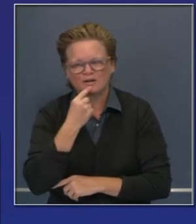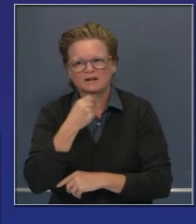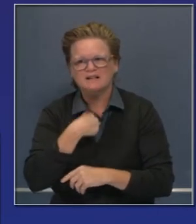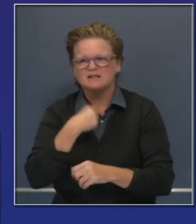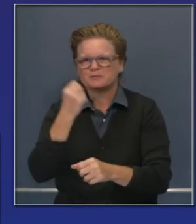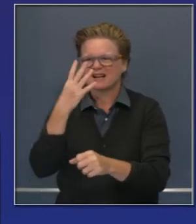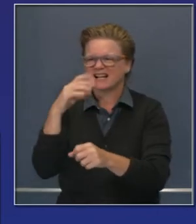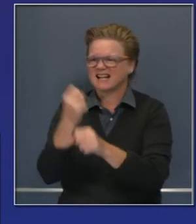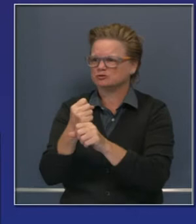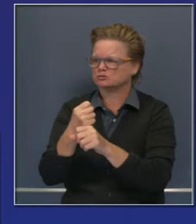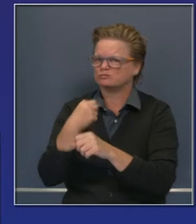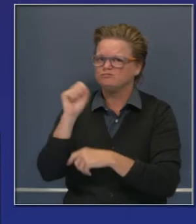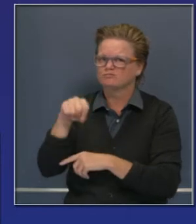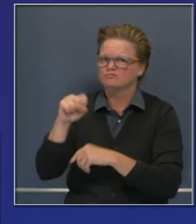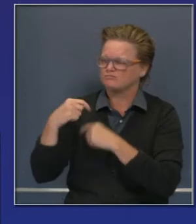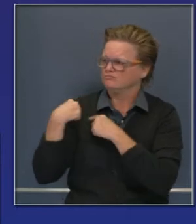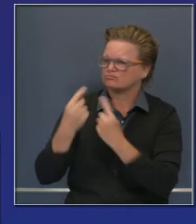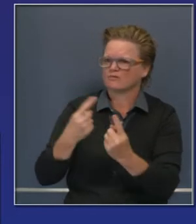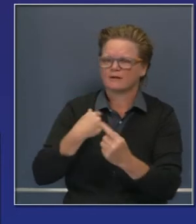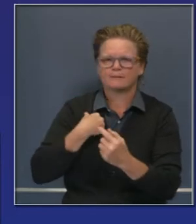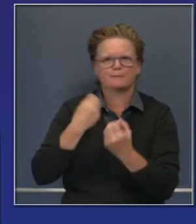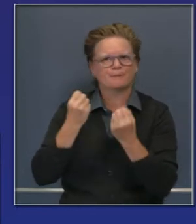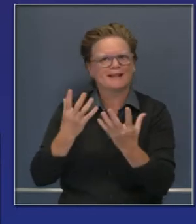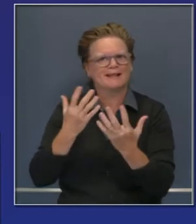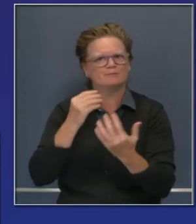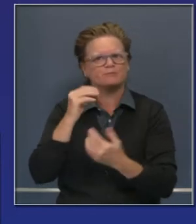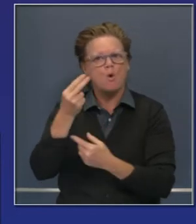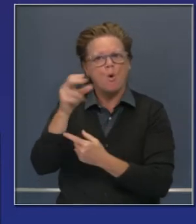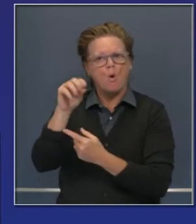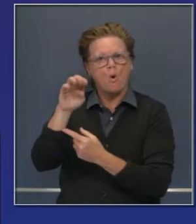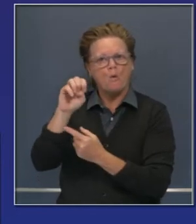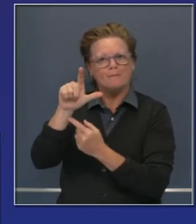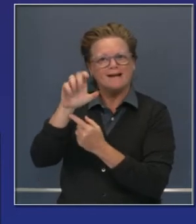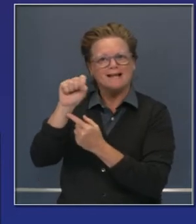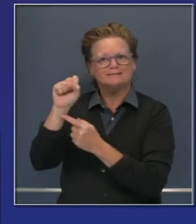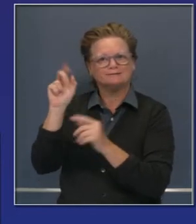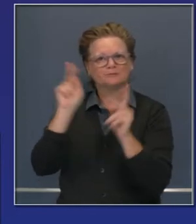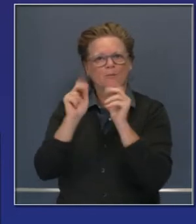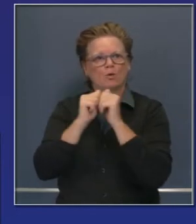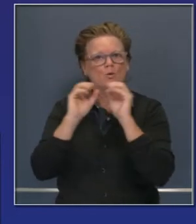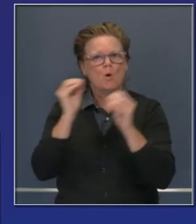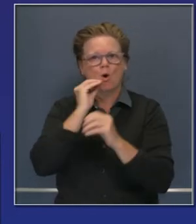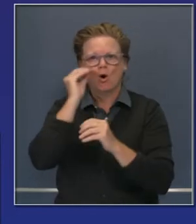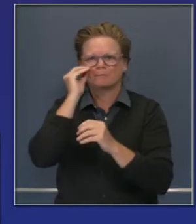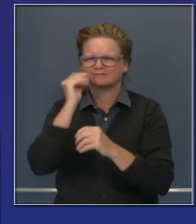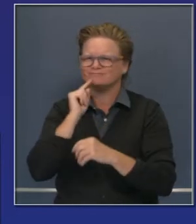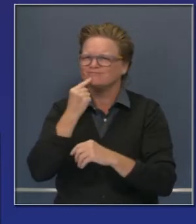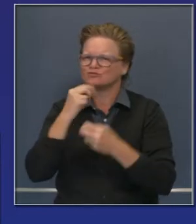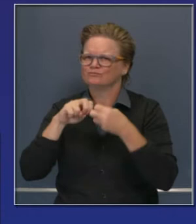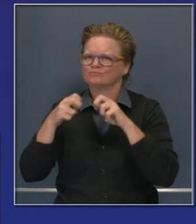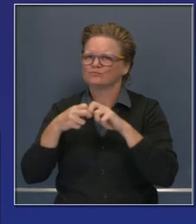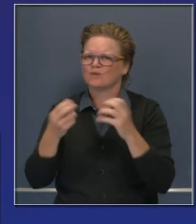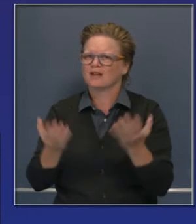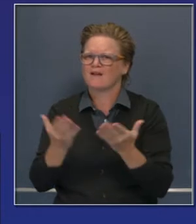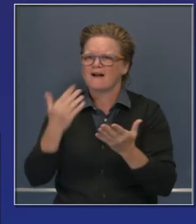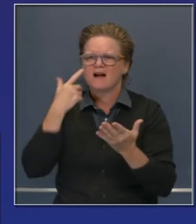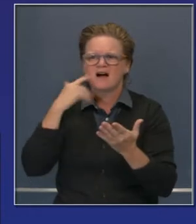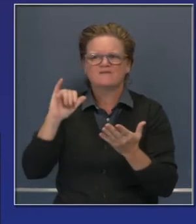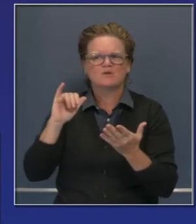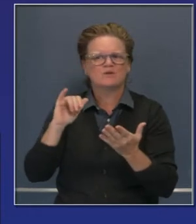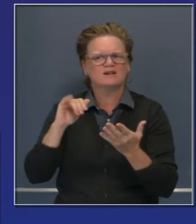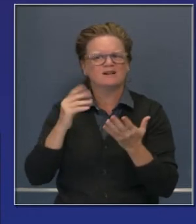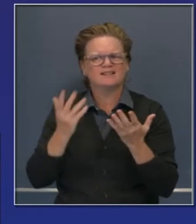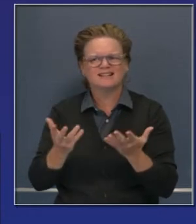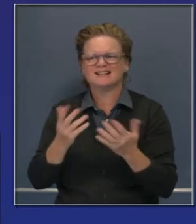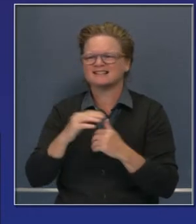abordar el problema del desamparo en el estado de California. Como nunca antes se había hecho, estipulo una vez más que tenemos